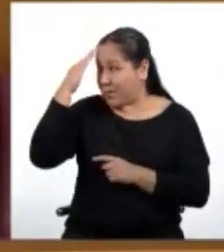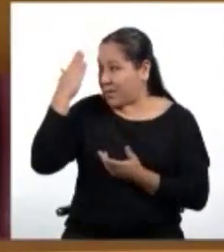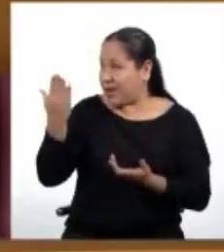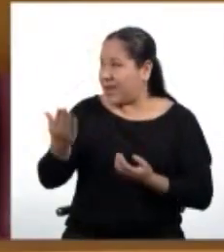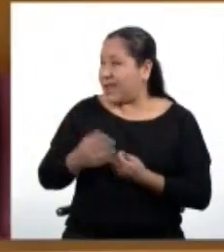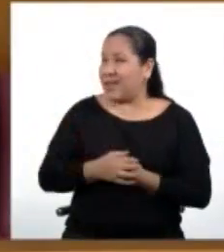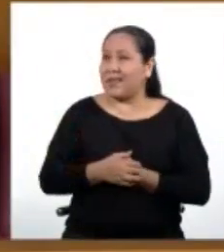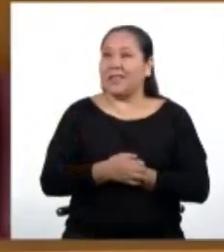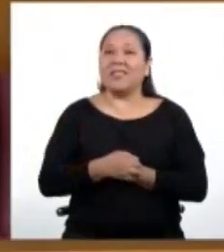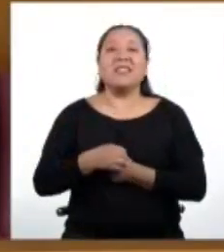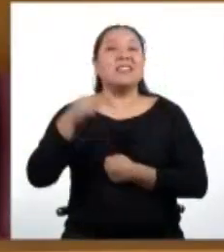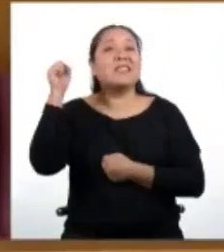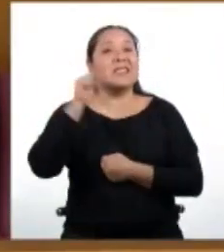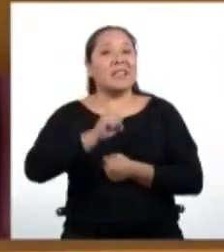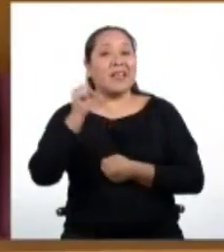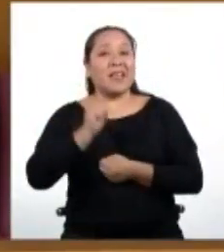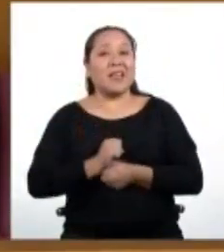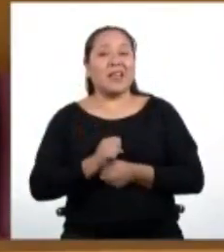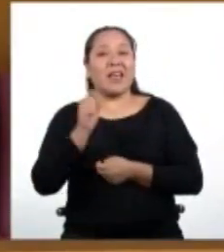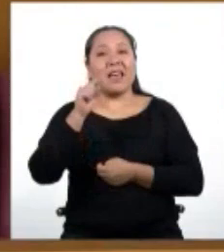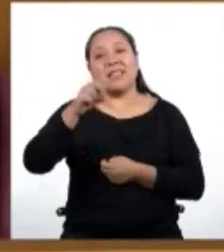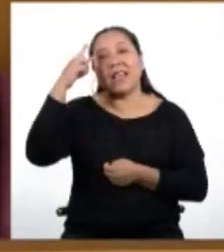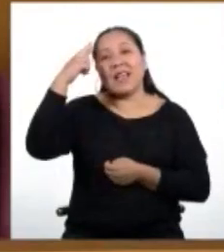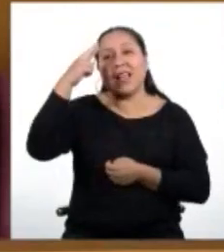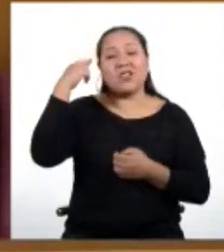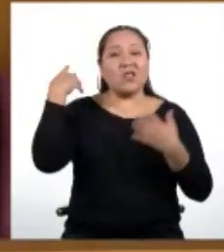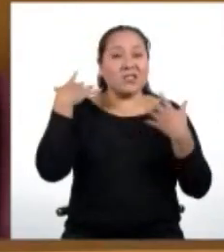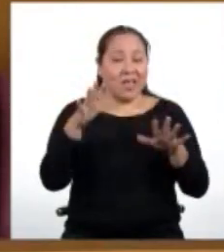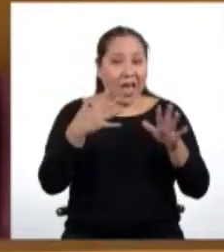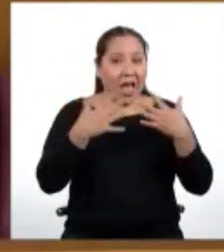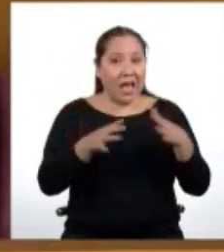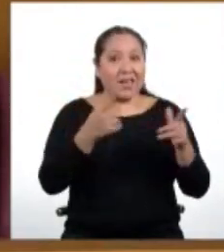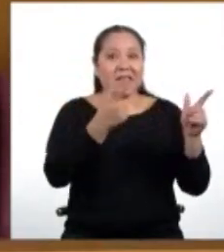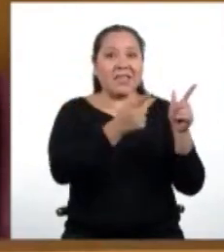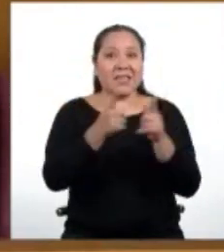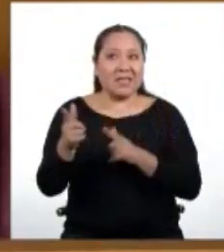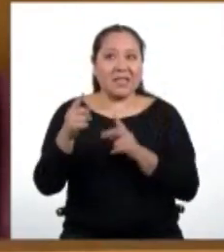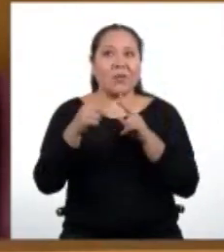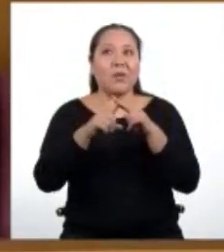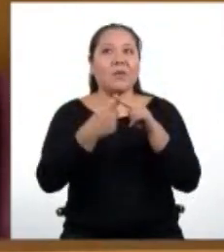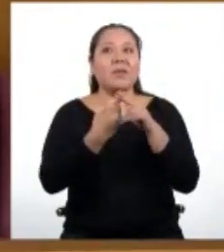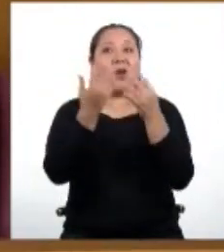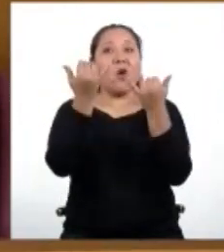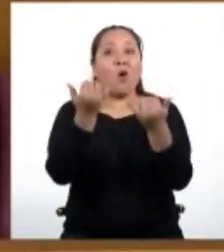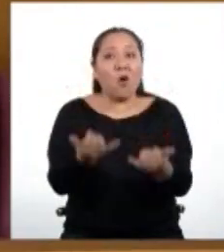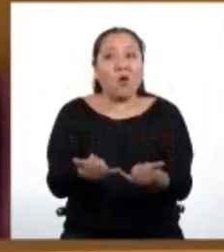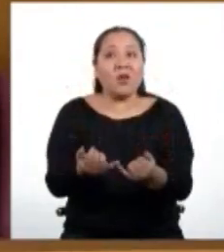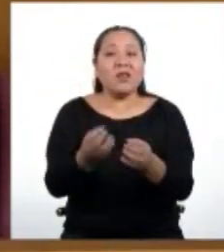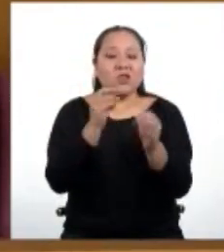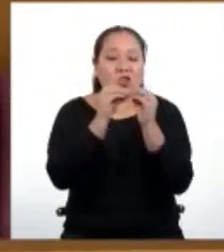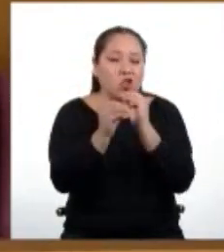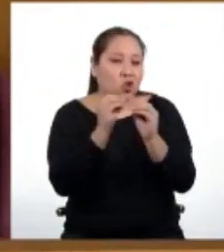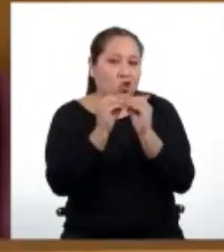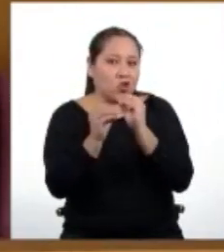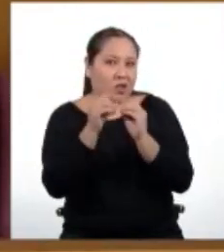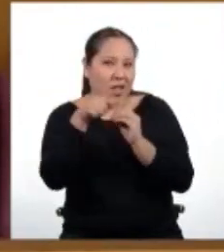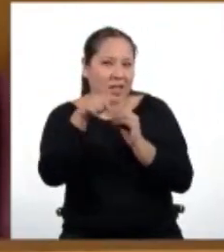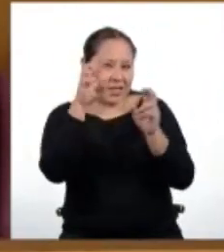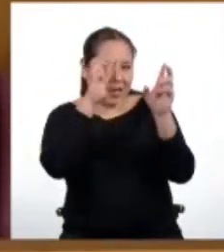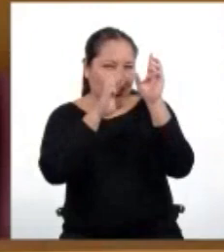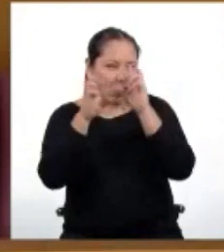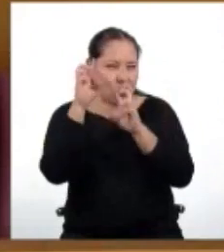Pues, claro que sí. Por eso estamos listos para empezar hoy y resolver las interrogantes propuestas.